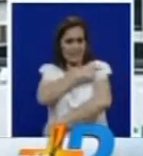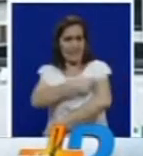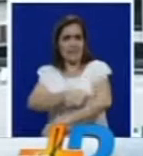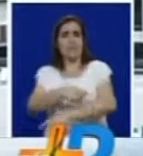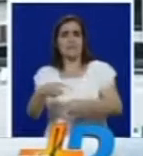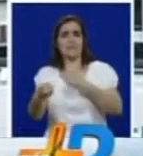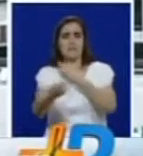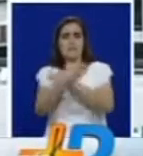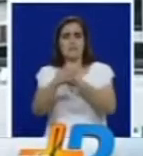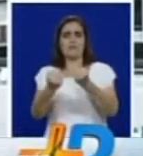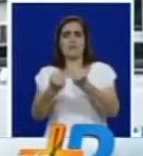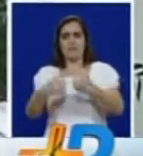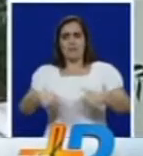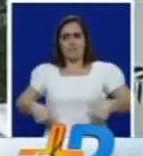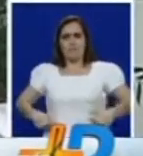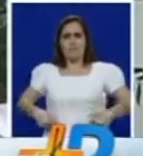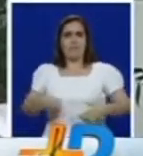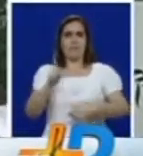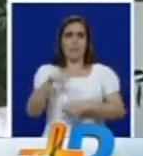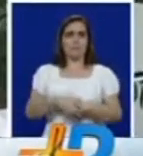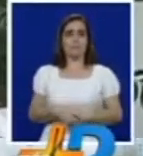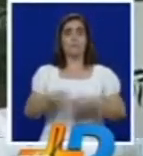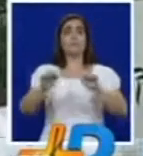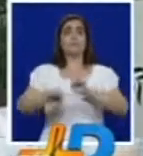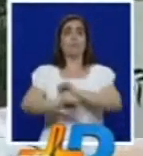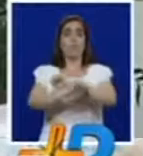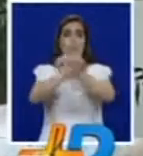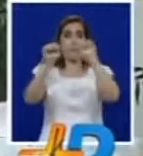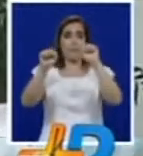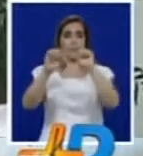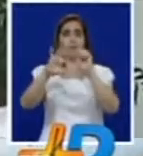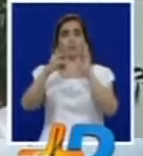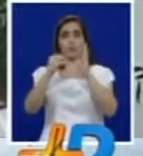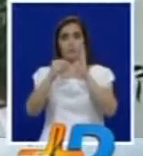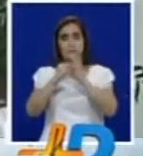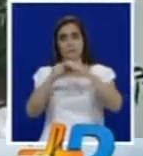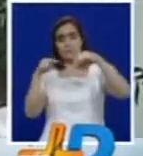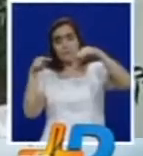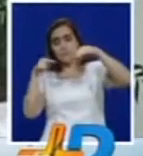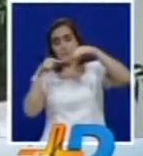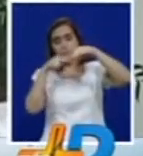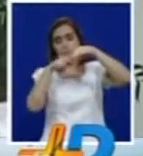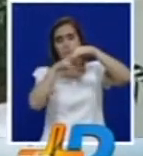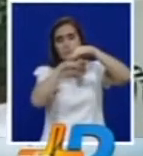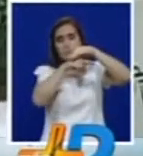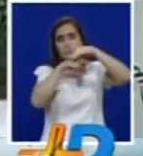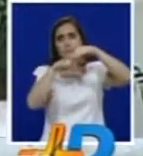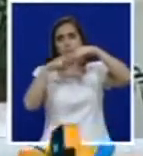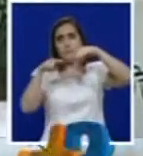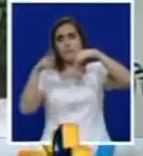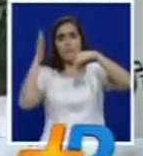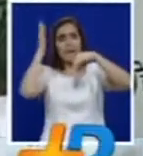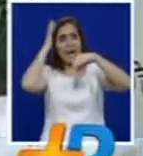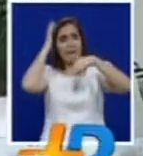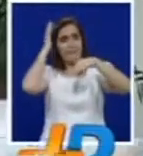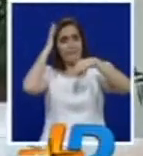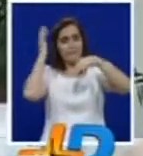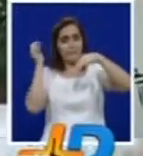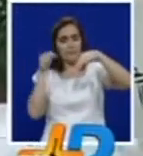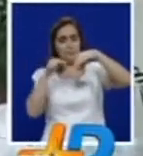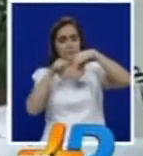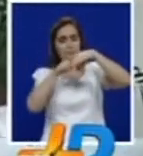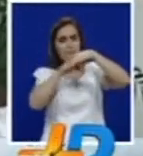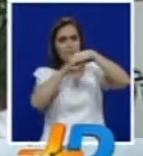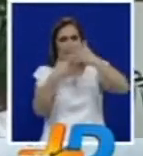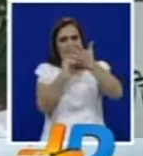izquierdo y traumas en la pelvis. Esta mañana se le tomó un nuevo escanotrafía de control, una escanotrafía cerebral que mostró que la